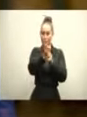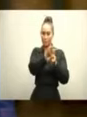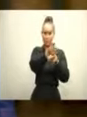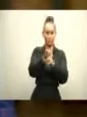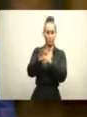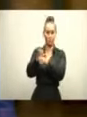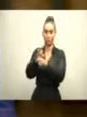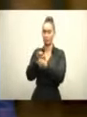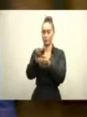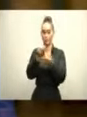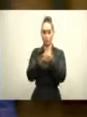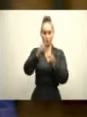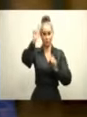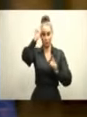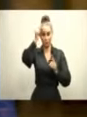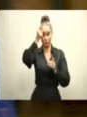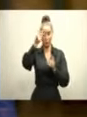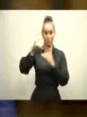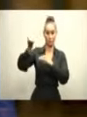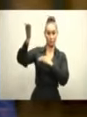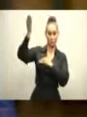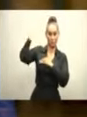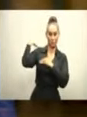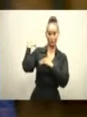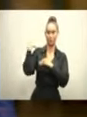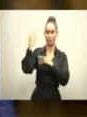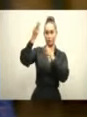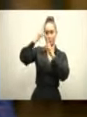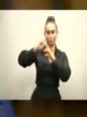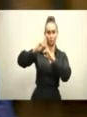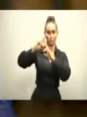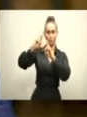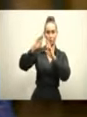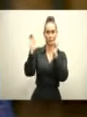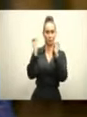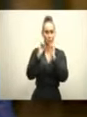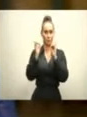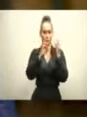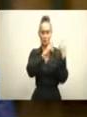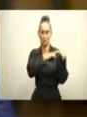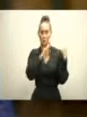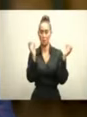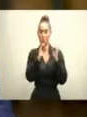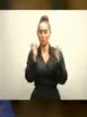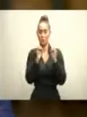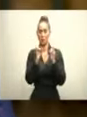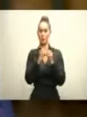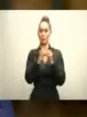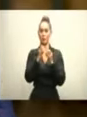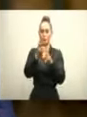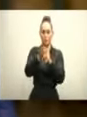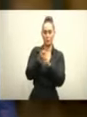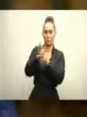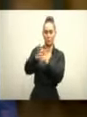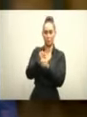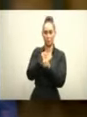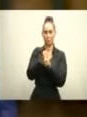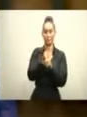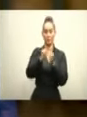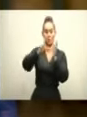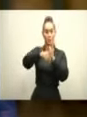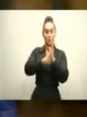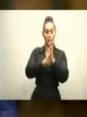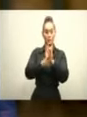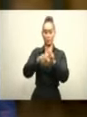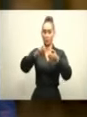porque la administración anterior, de manera irresponsable, tomó préstamos en los tiempos buenos y no en los malos